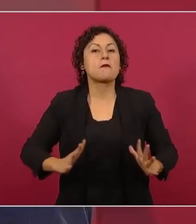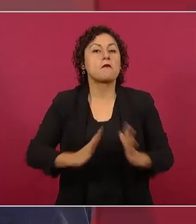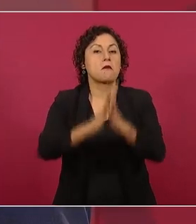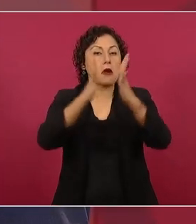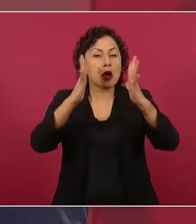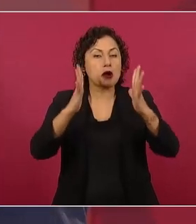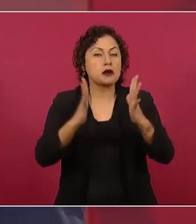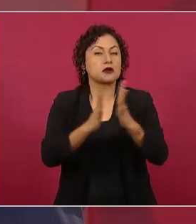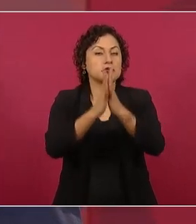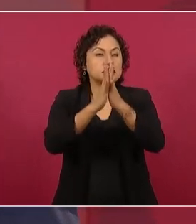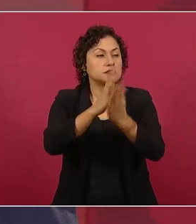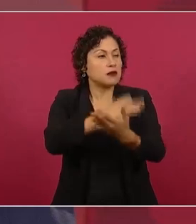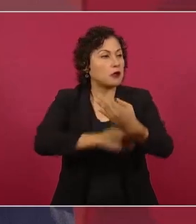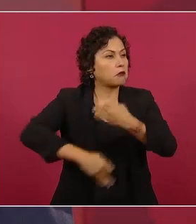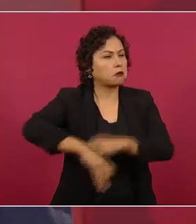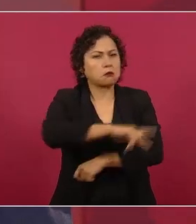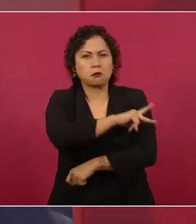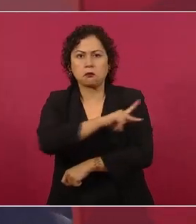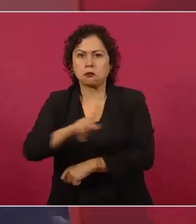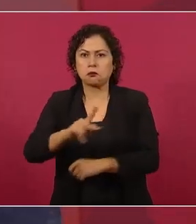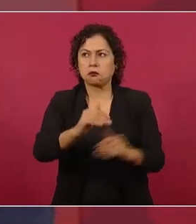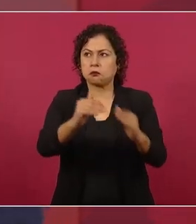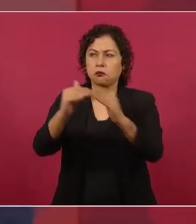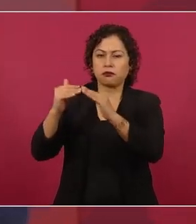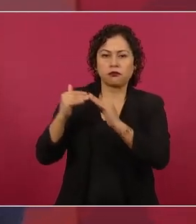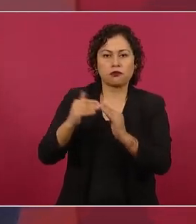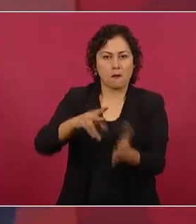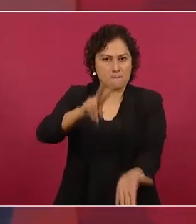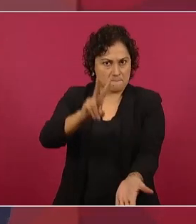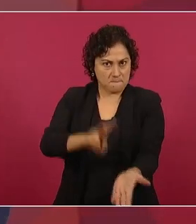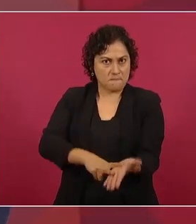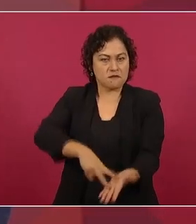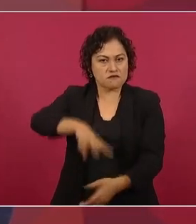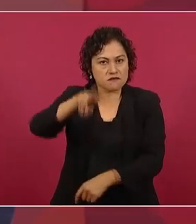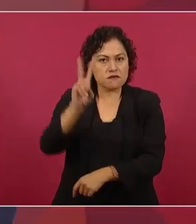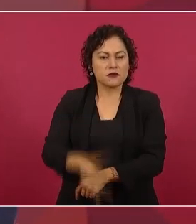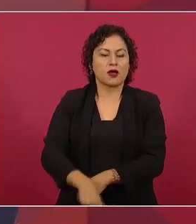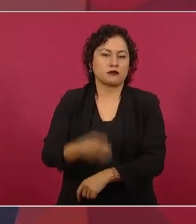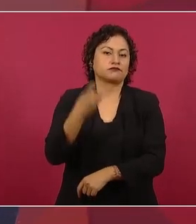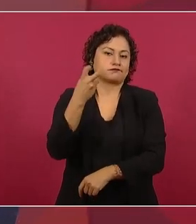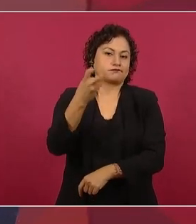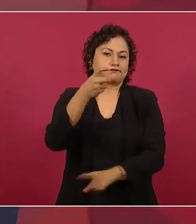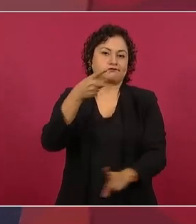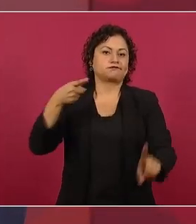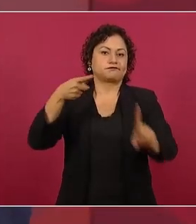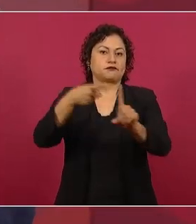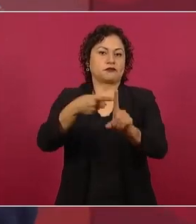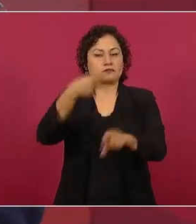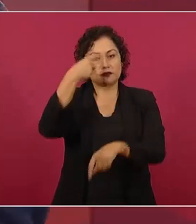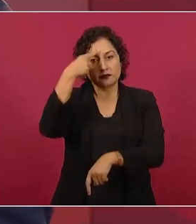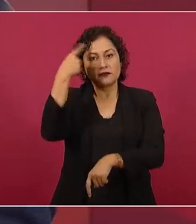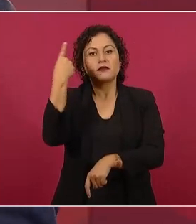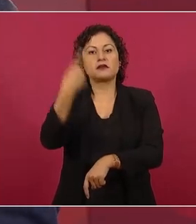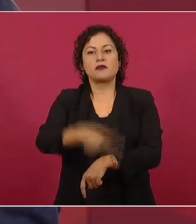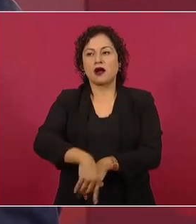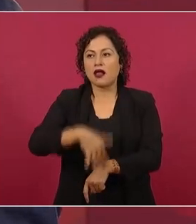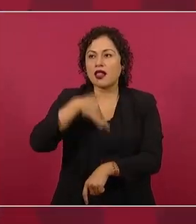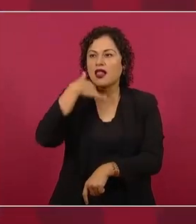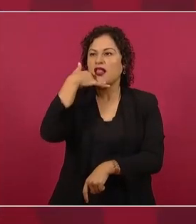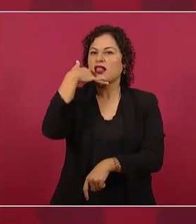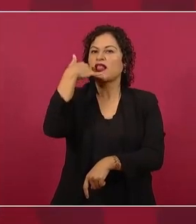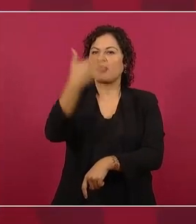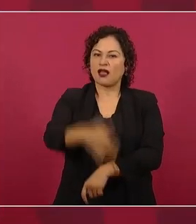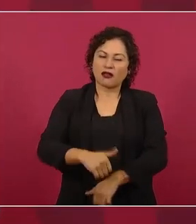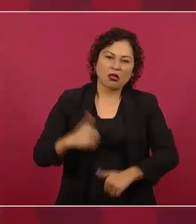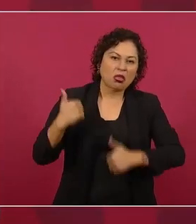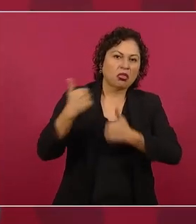país y que se termine con los fraudes electorales, que sea